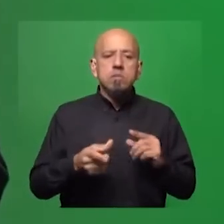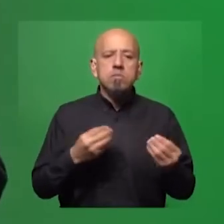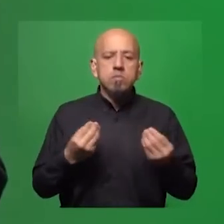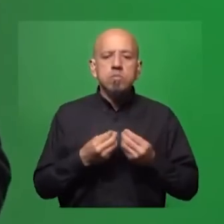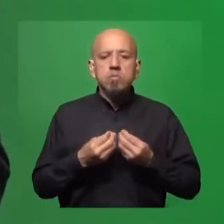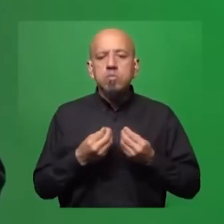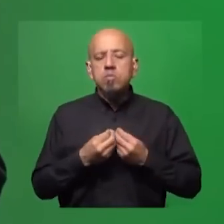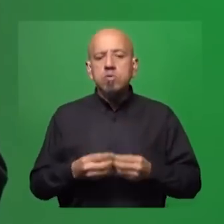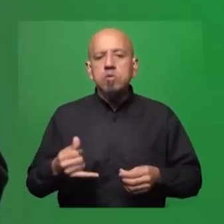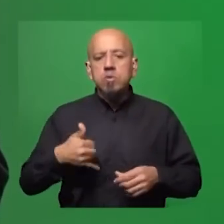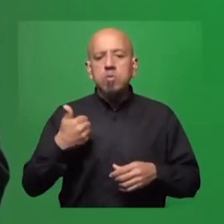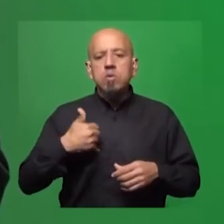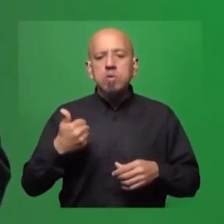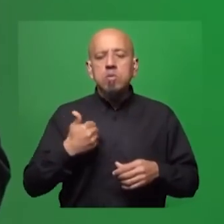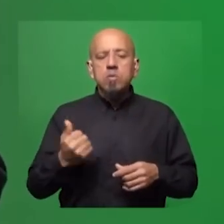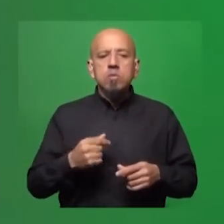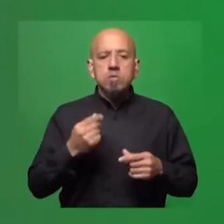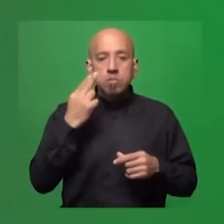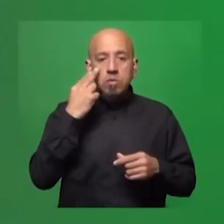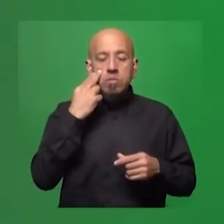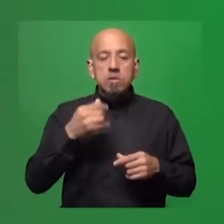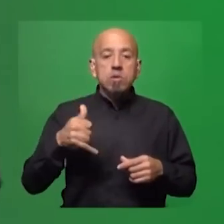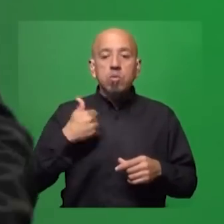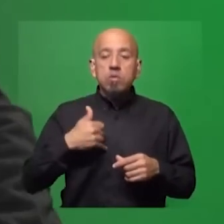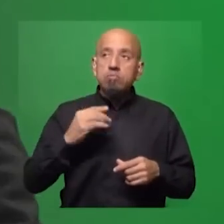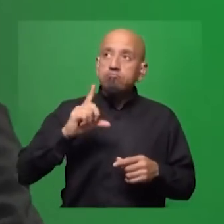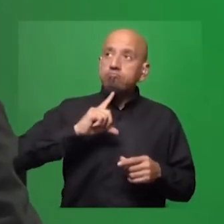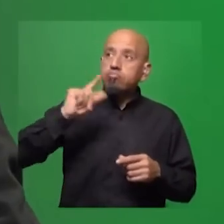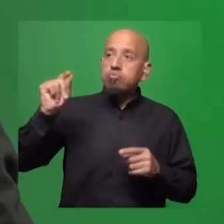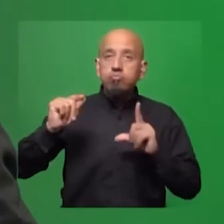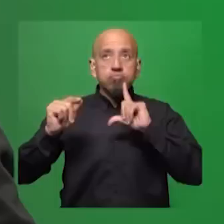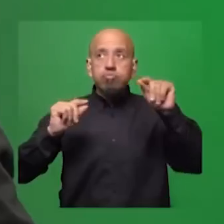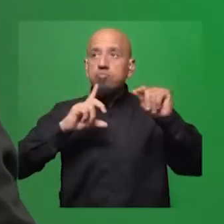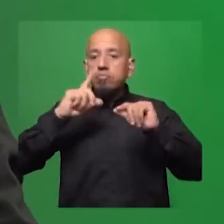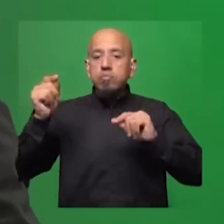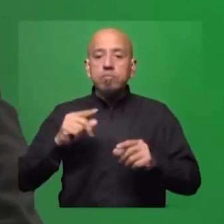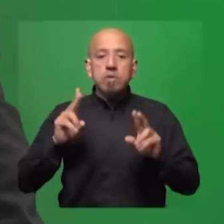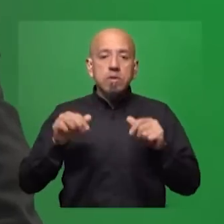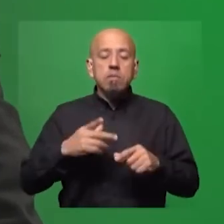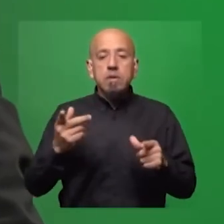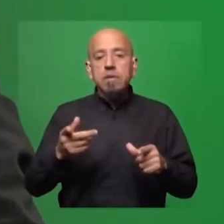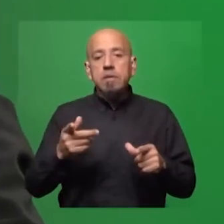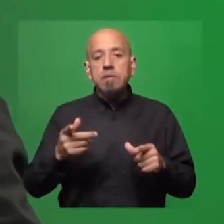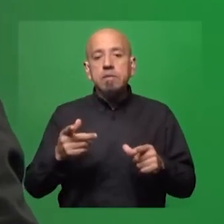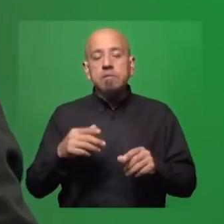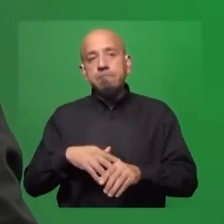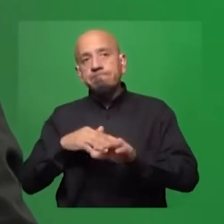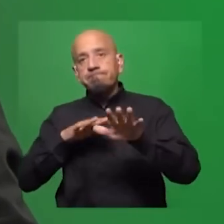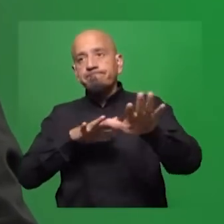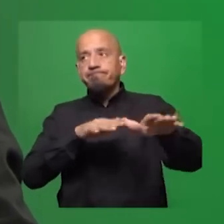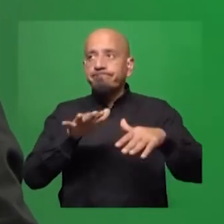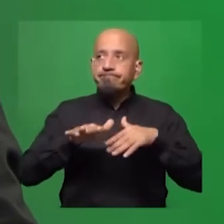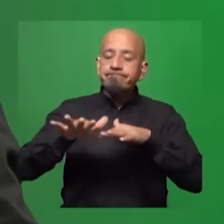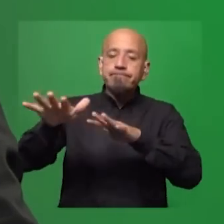juventud y el problema es que esa juventud se va. Y ahí viene el drama de la migración, que claramente es